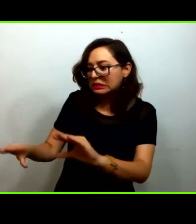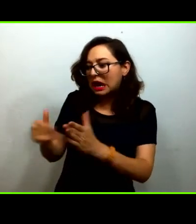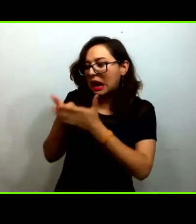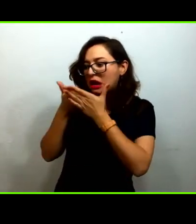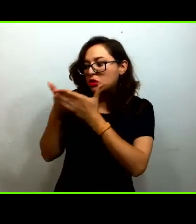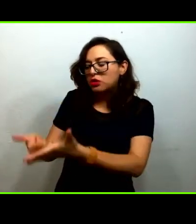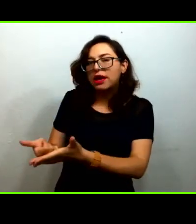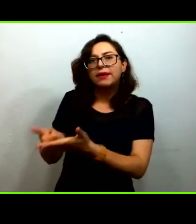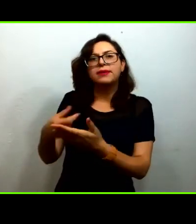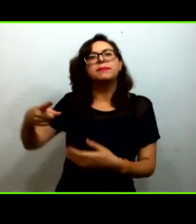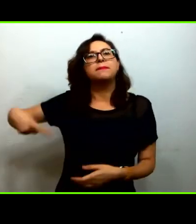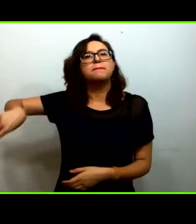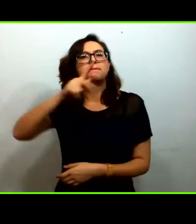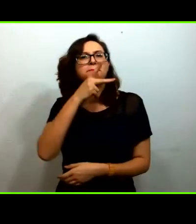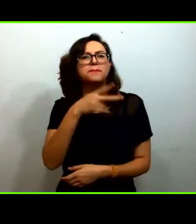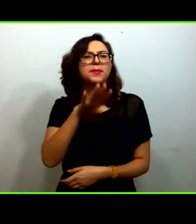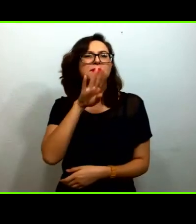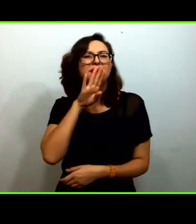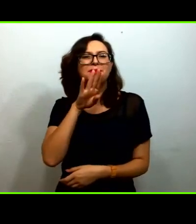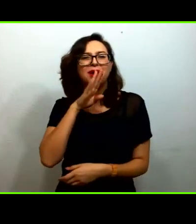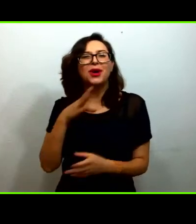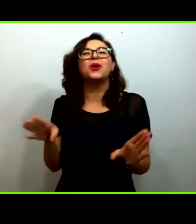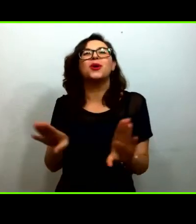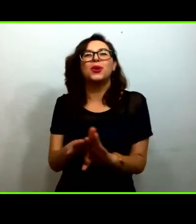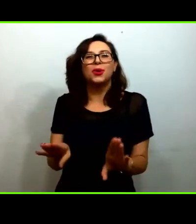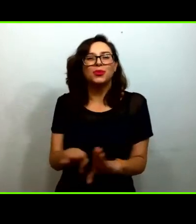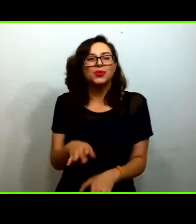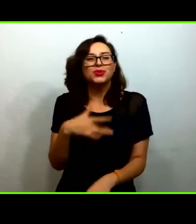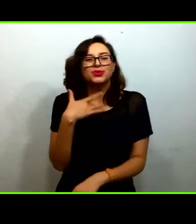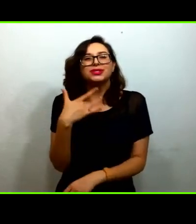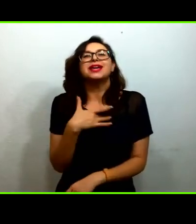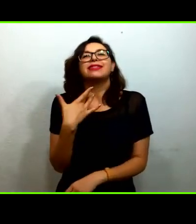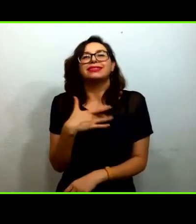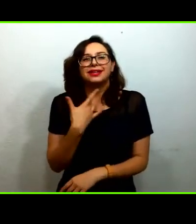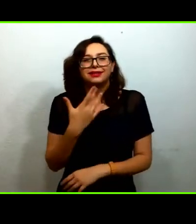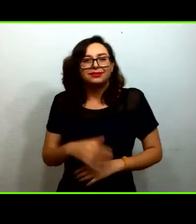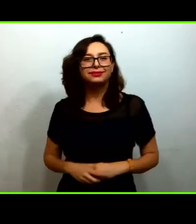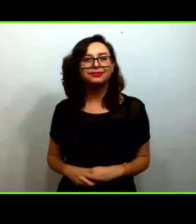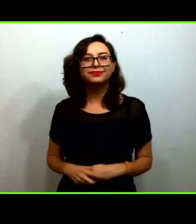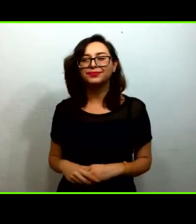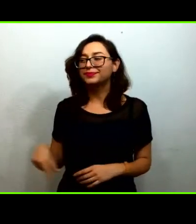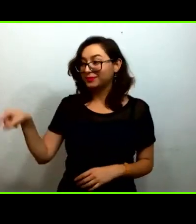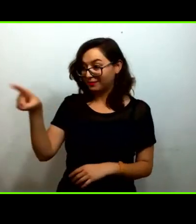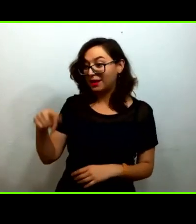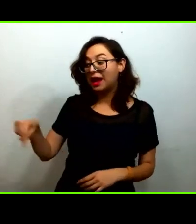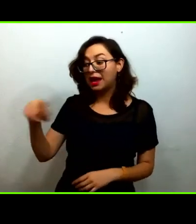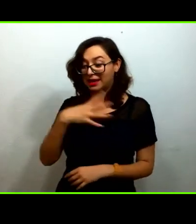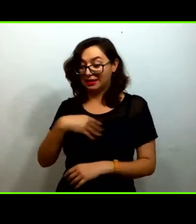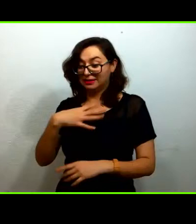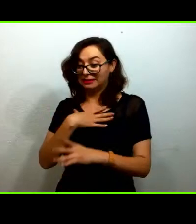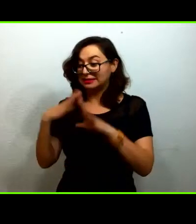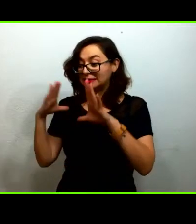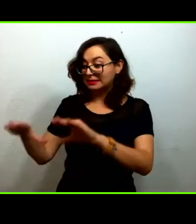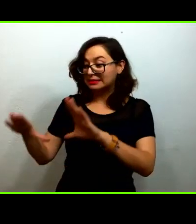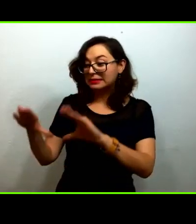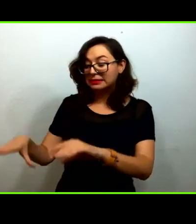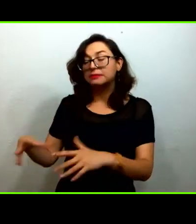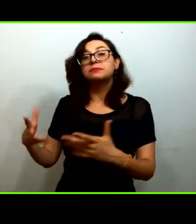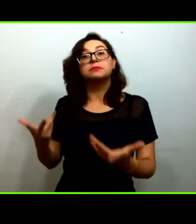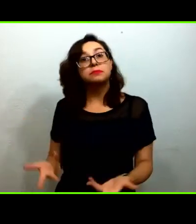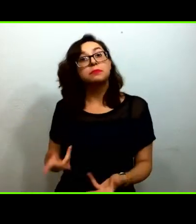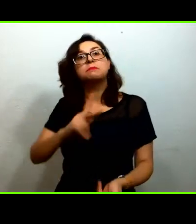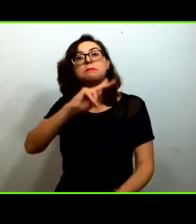ahorita la situación en la que tienen que ayudar a sus hijos a aprender. Decía yo que la pregunta es casi retórica porque